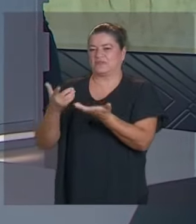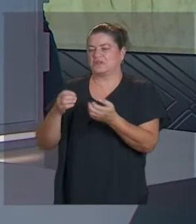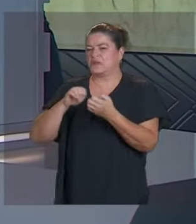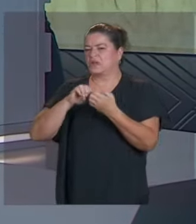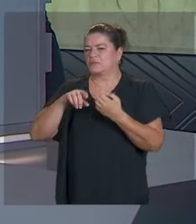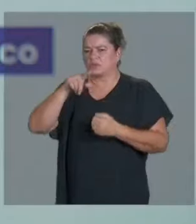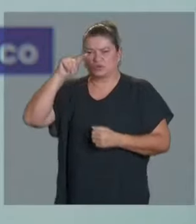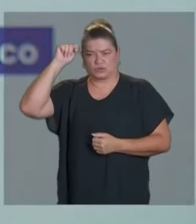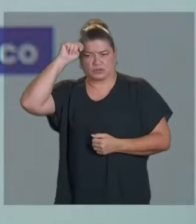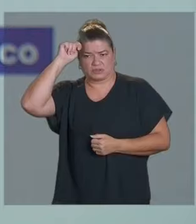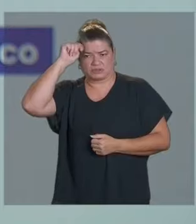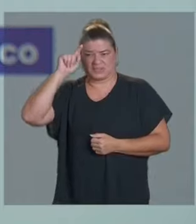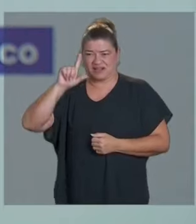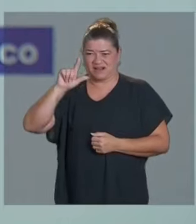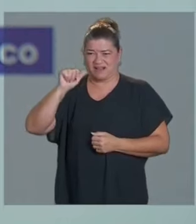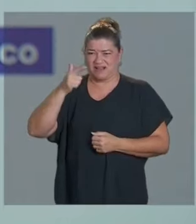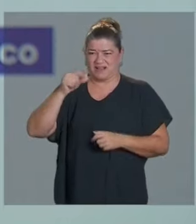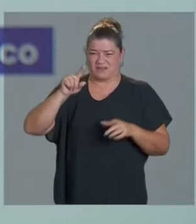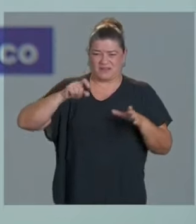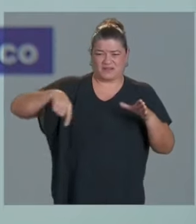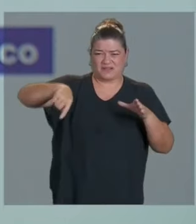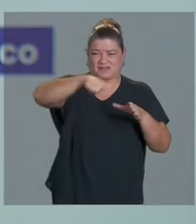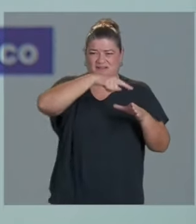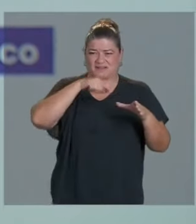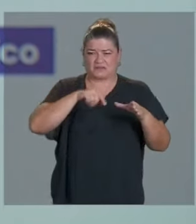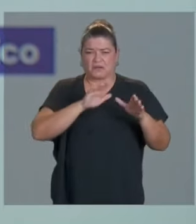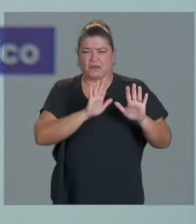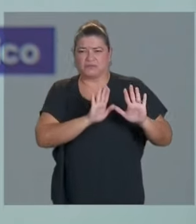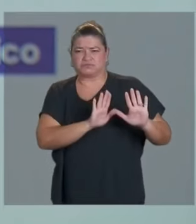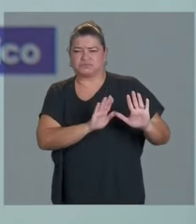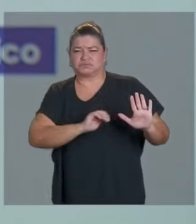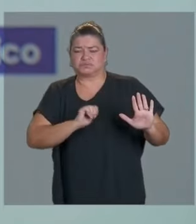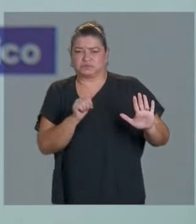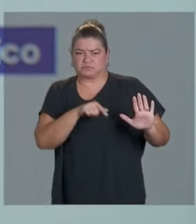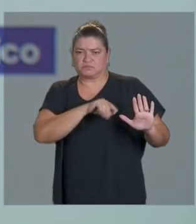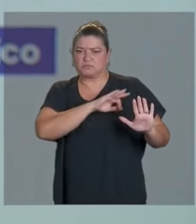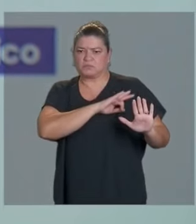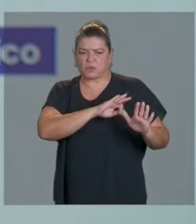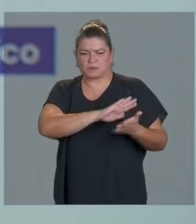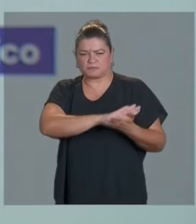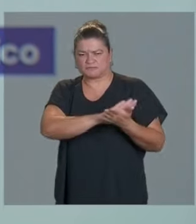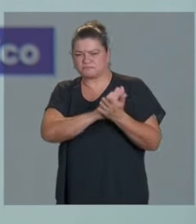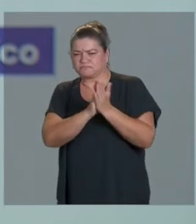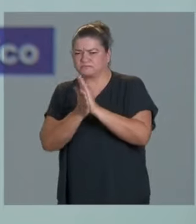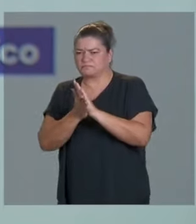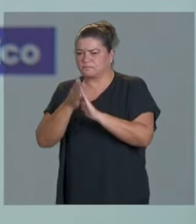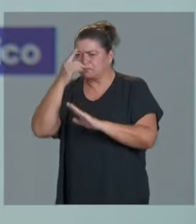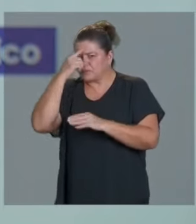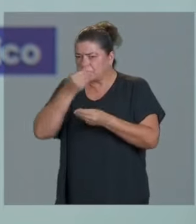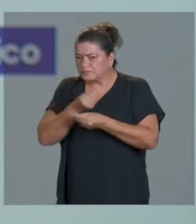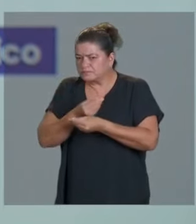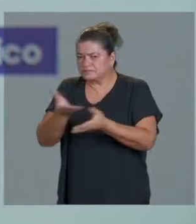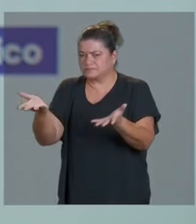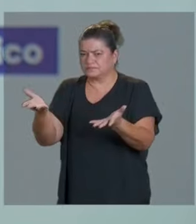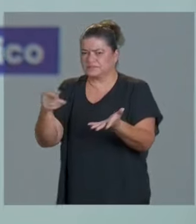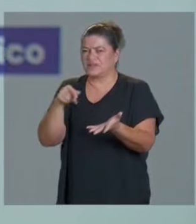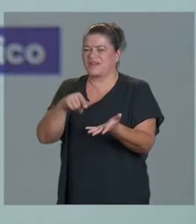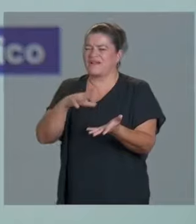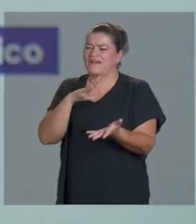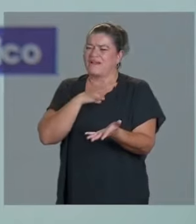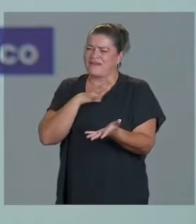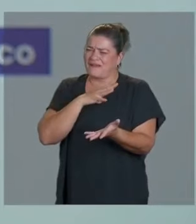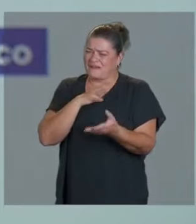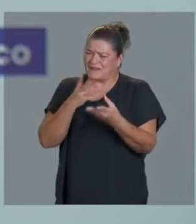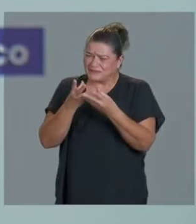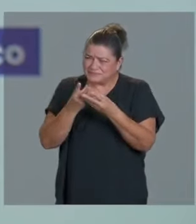potabilizarla. Hay soluciones, pero miren, hay una persona que dice que es científica, yo le invitaría a que